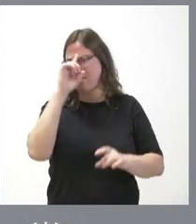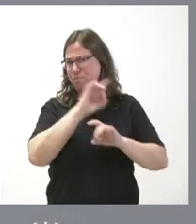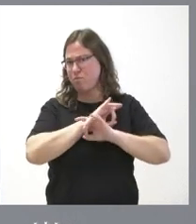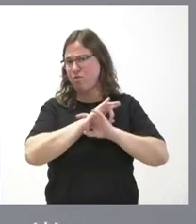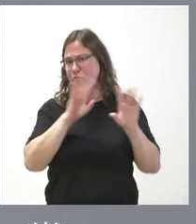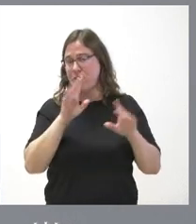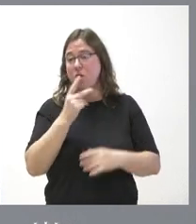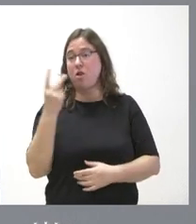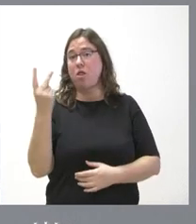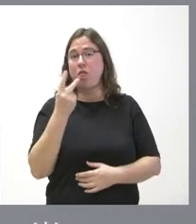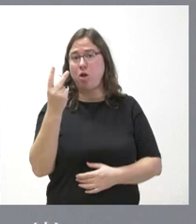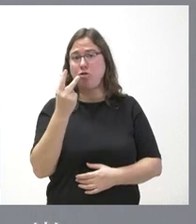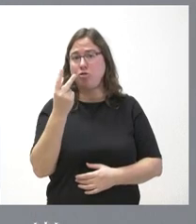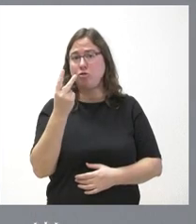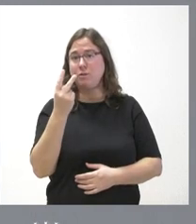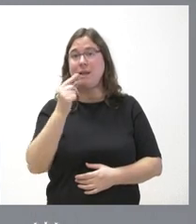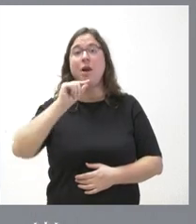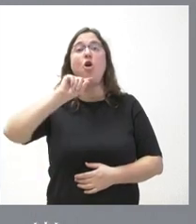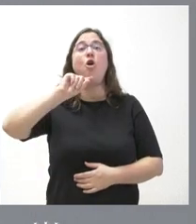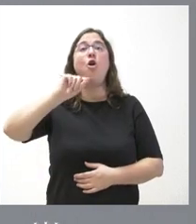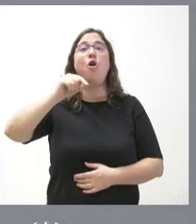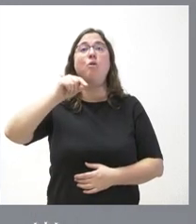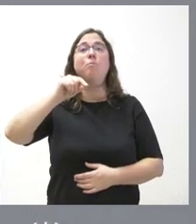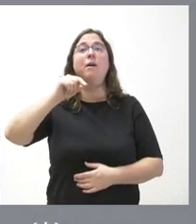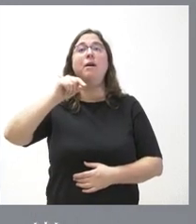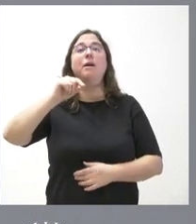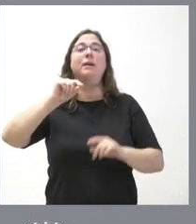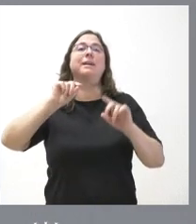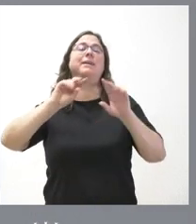entre ambas organizaciones coma internacional coma